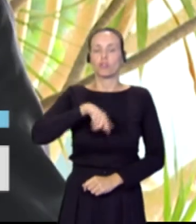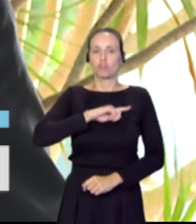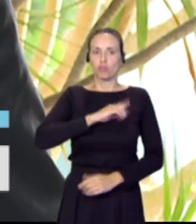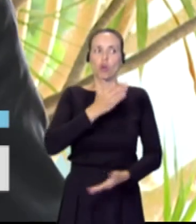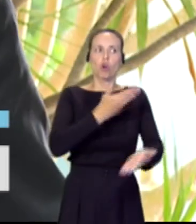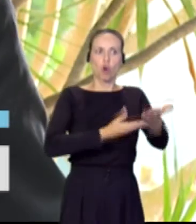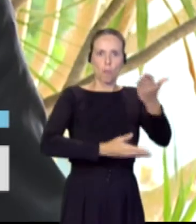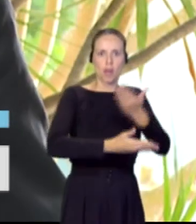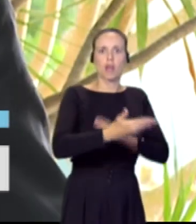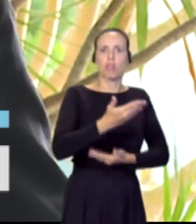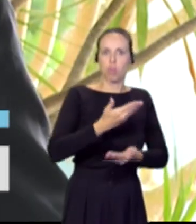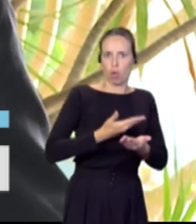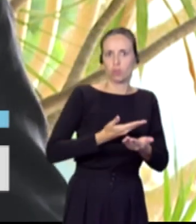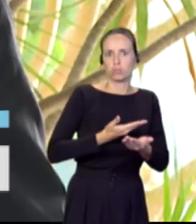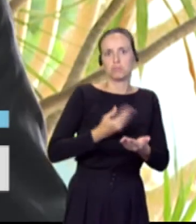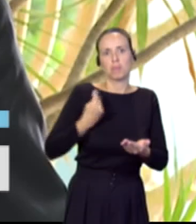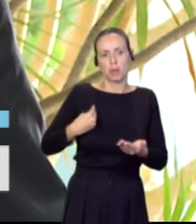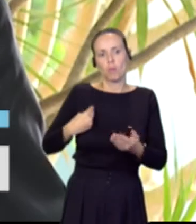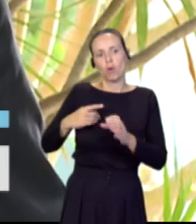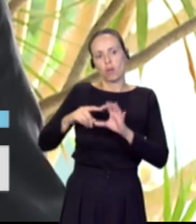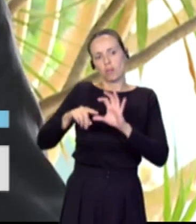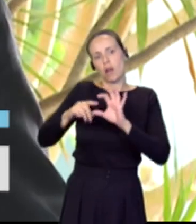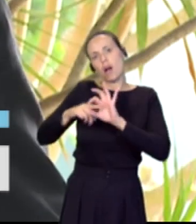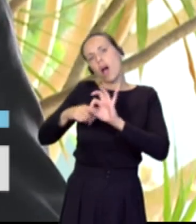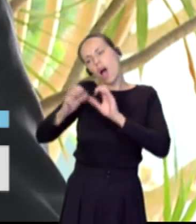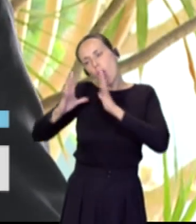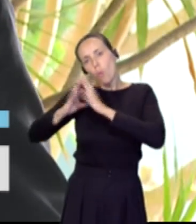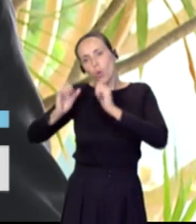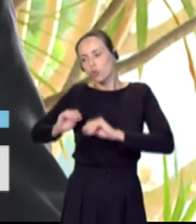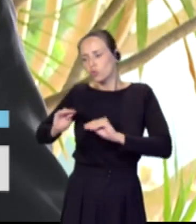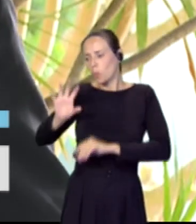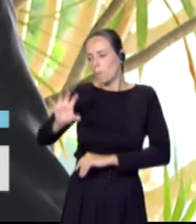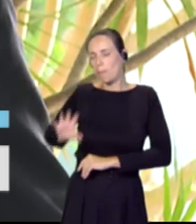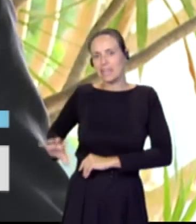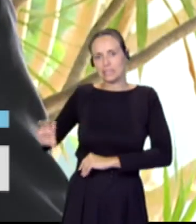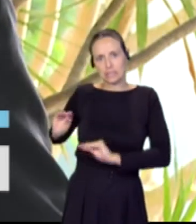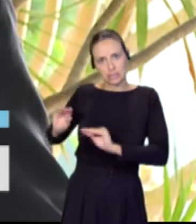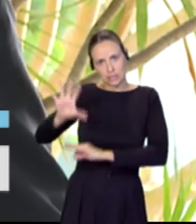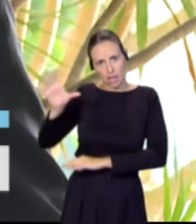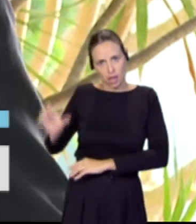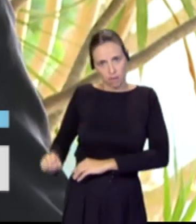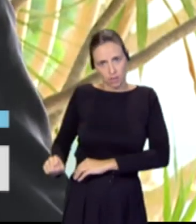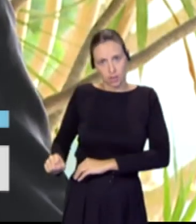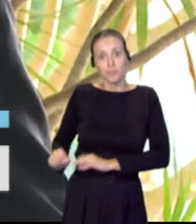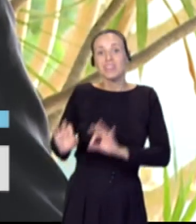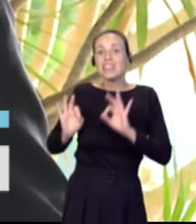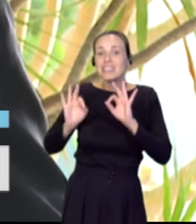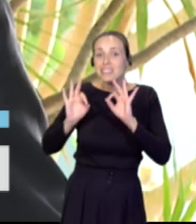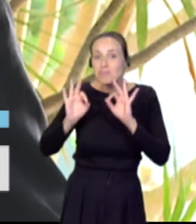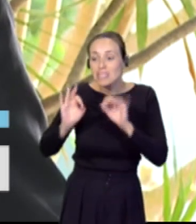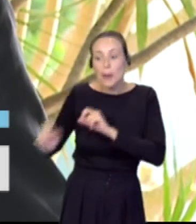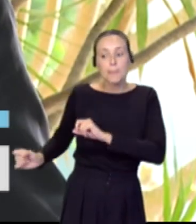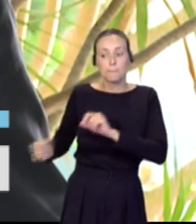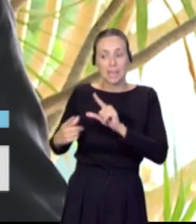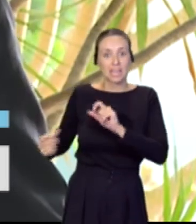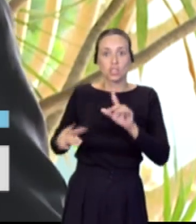con los países de origen y tránsito de especial interés para la gestión de migraciones aquí en